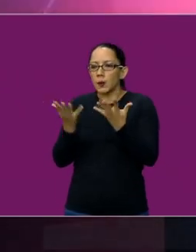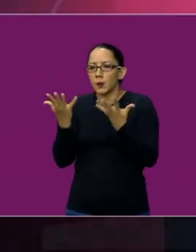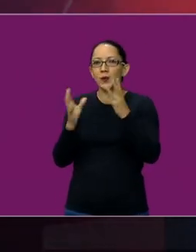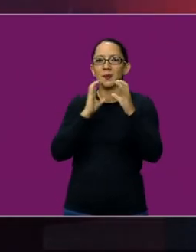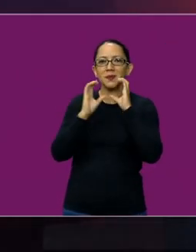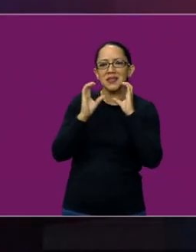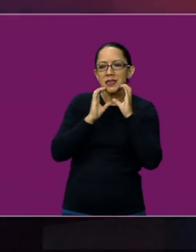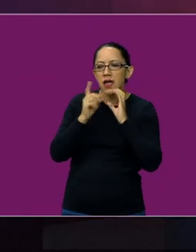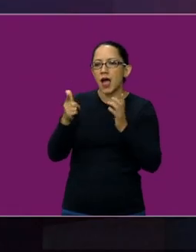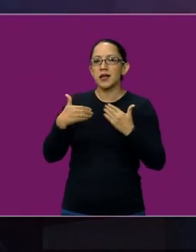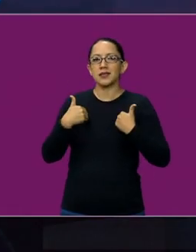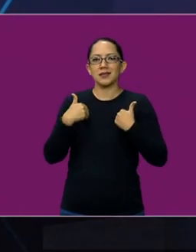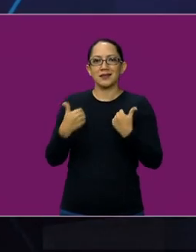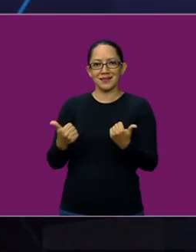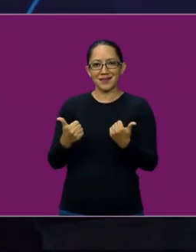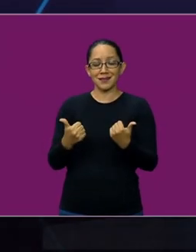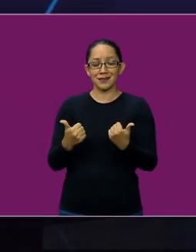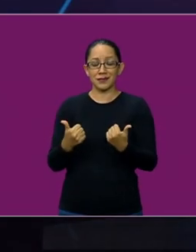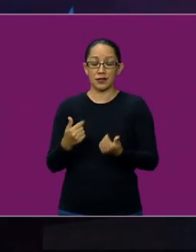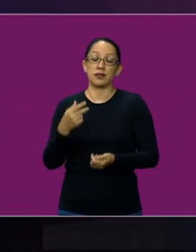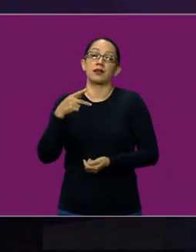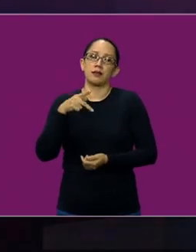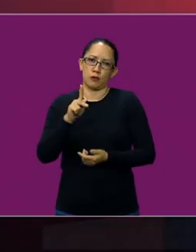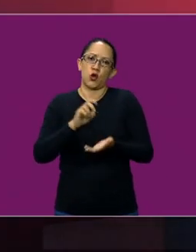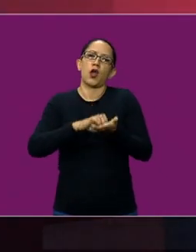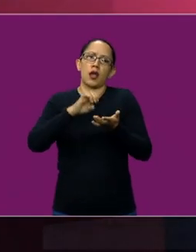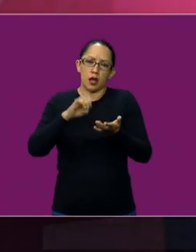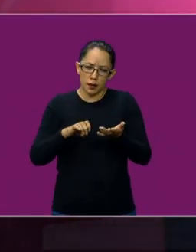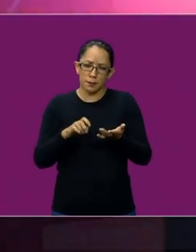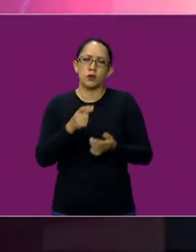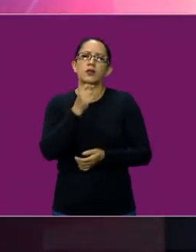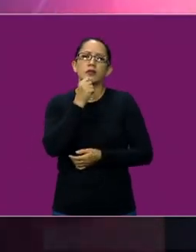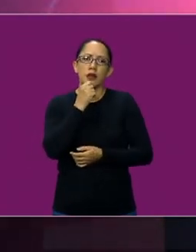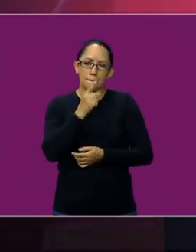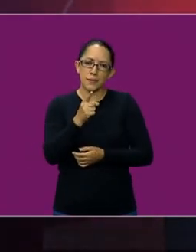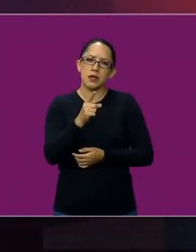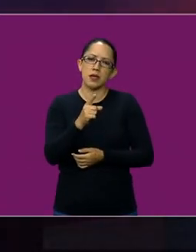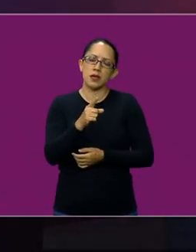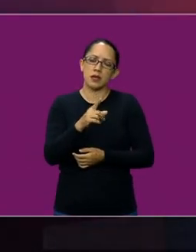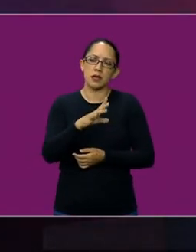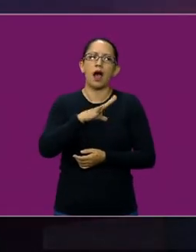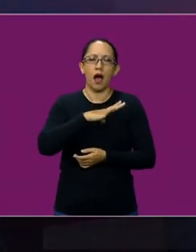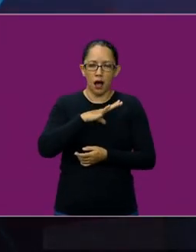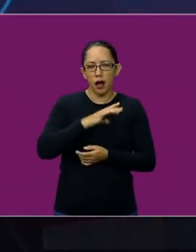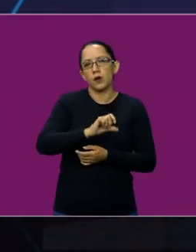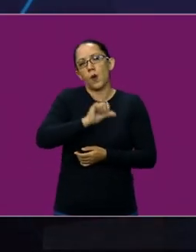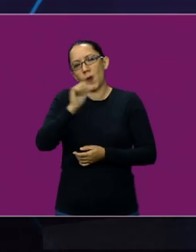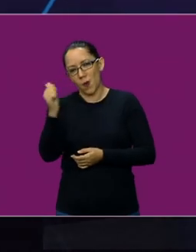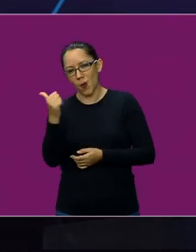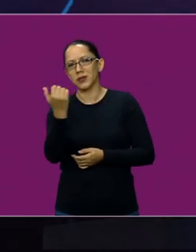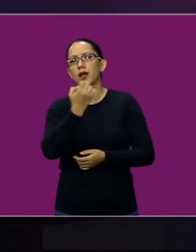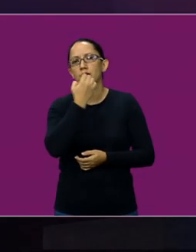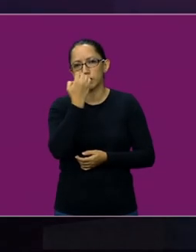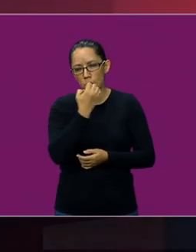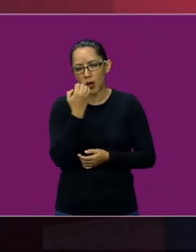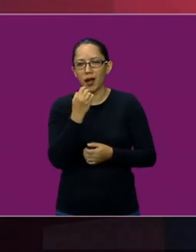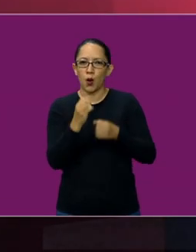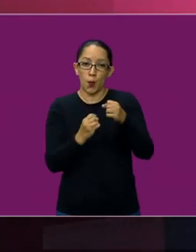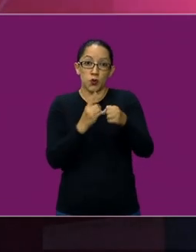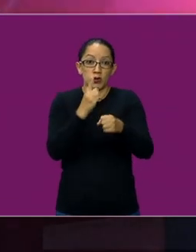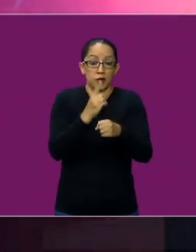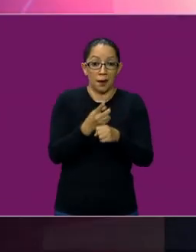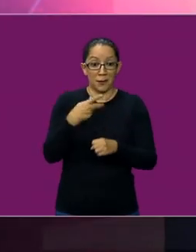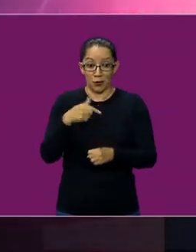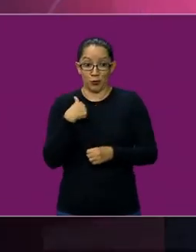sensibilización. Obviamente, no quiero también omitir quien abrió esa oportunidad con becas y... pero ahí ya no me